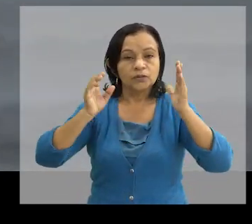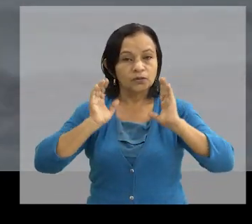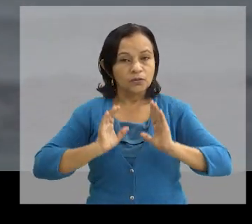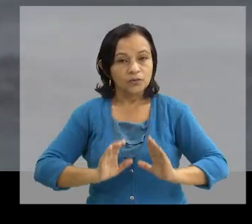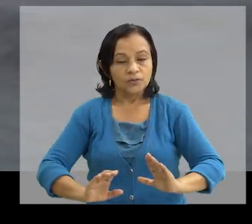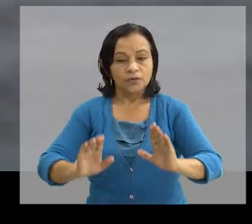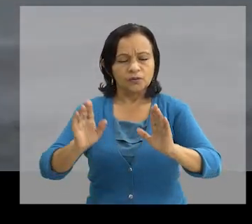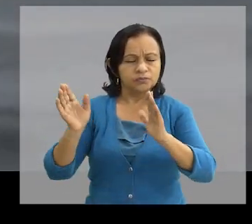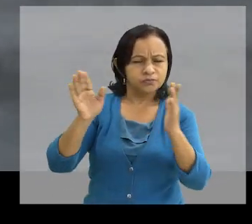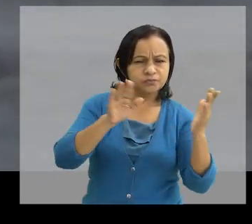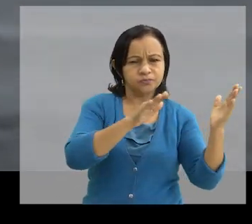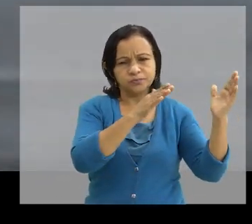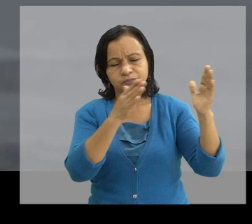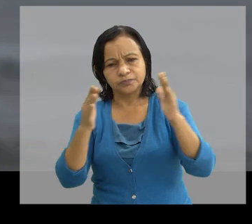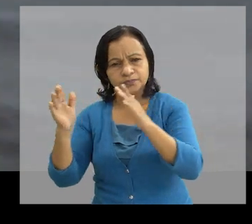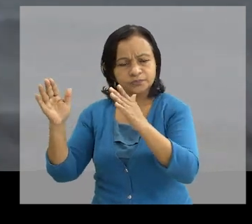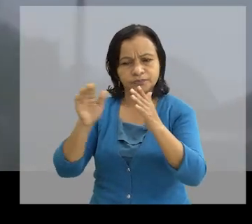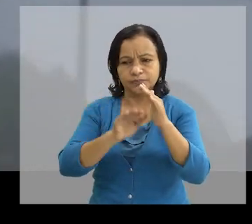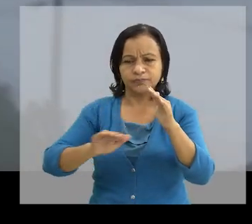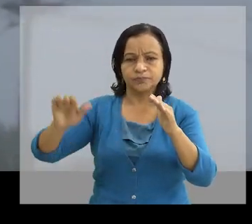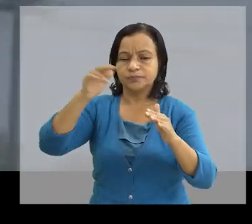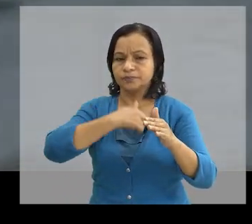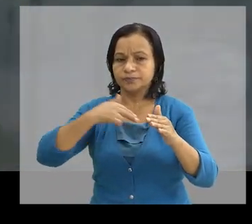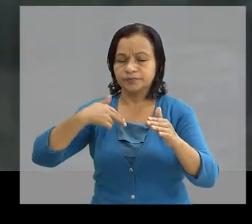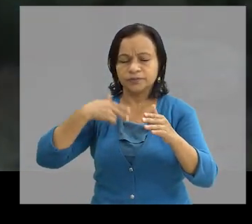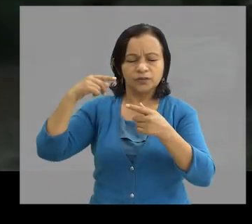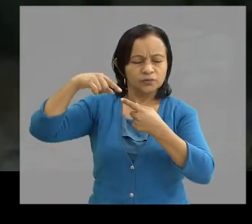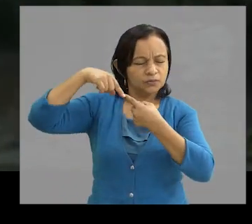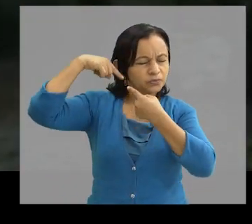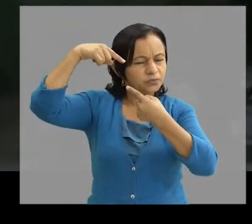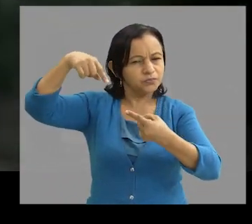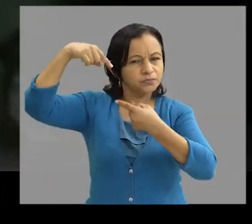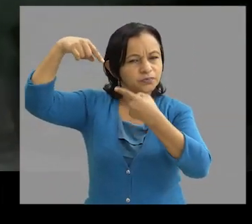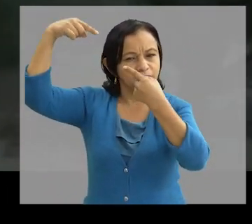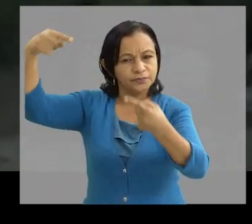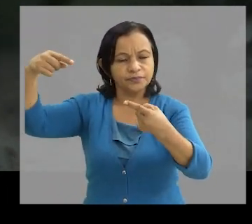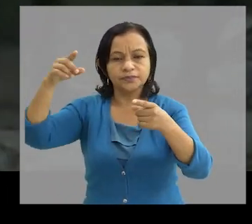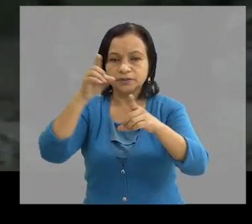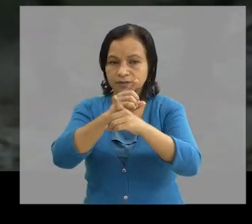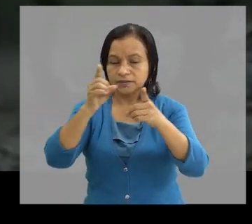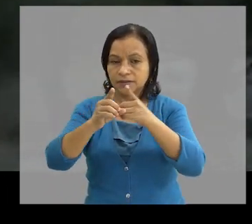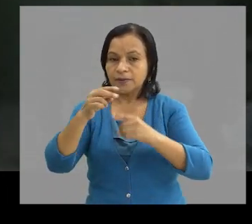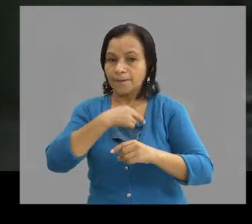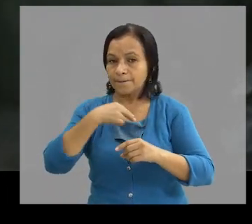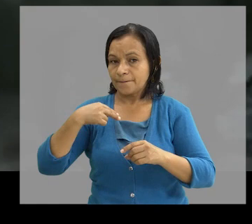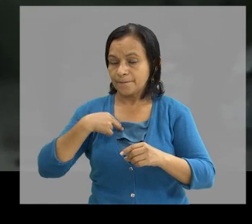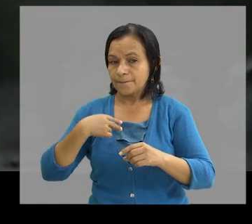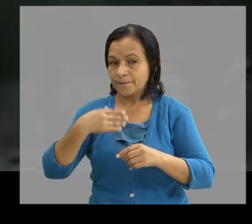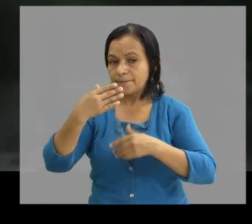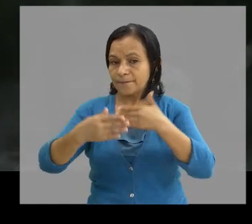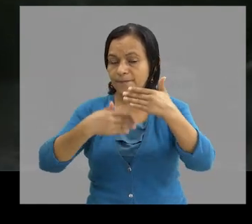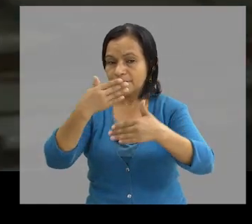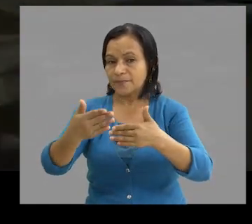Cuando las velocidades son altas como las provocadas por los huracanes Esto se debe tanto a lo que son los